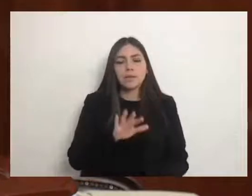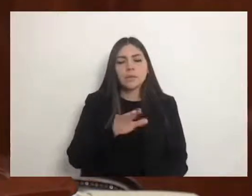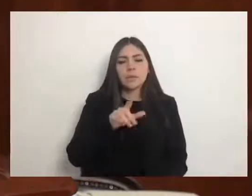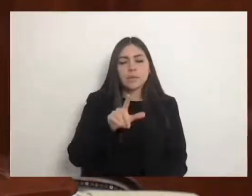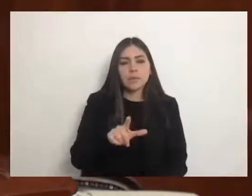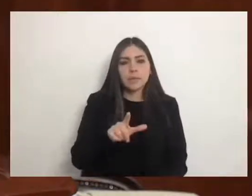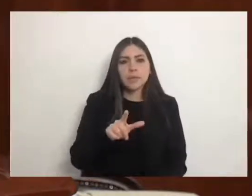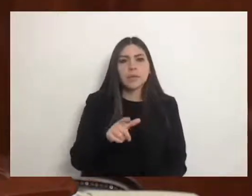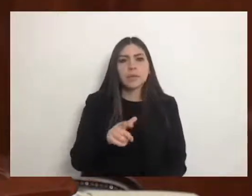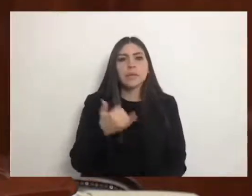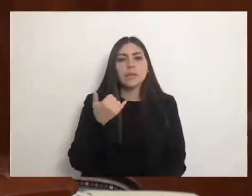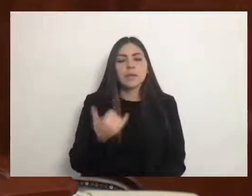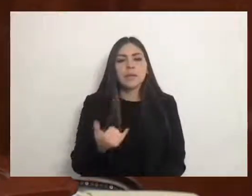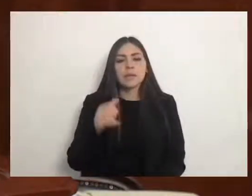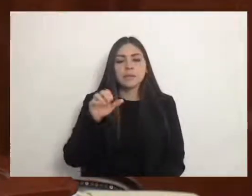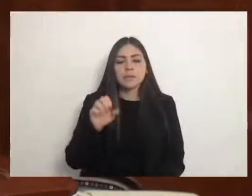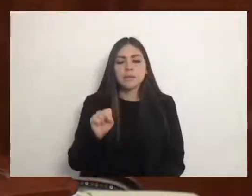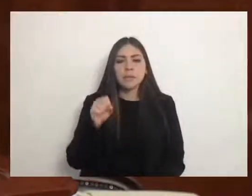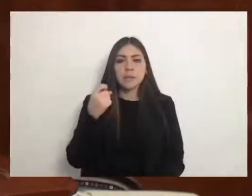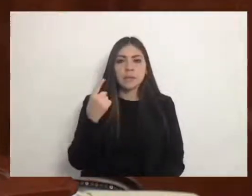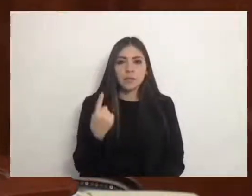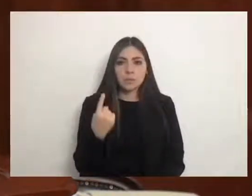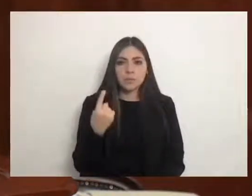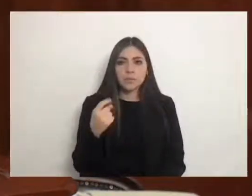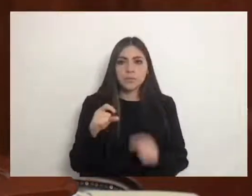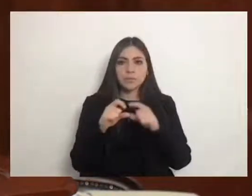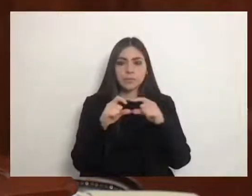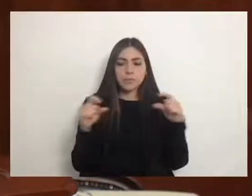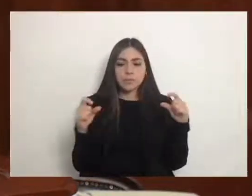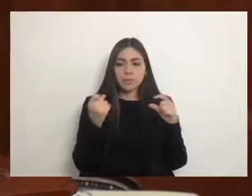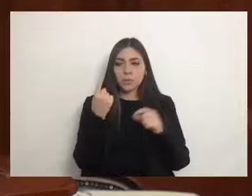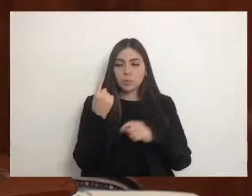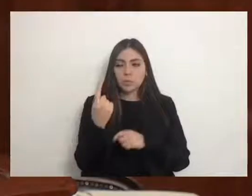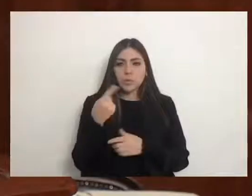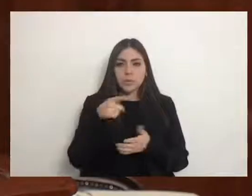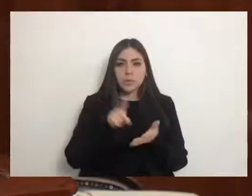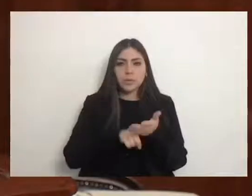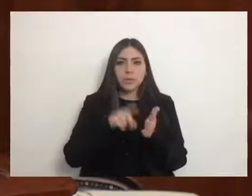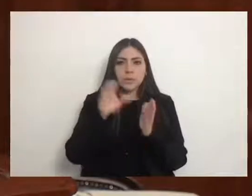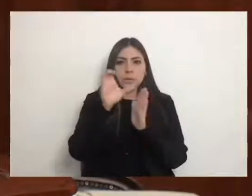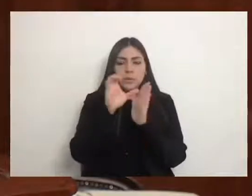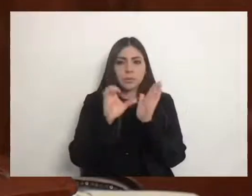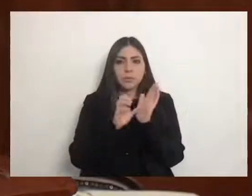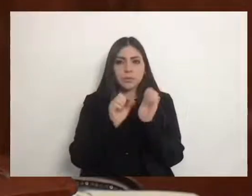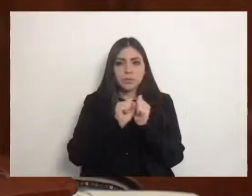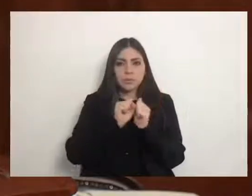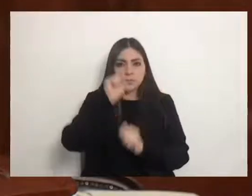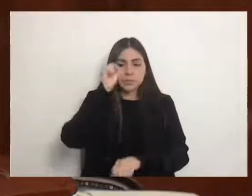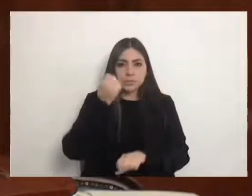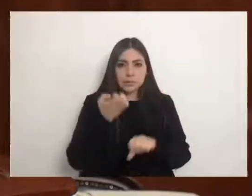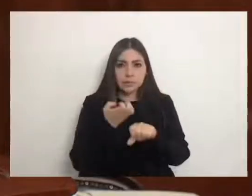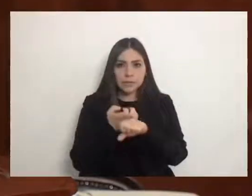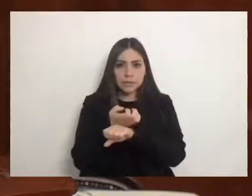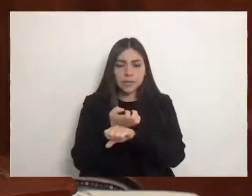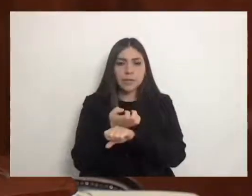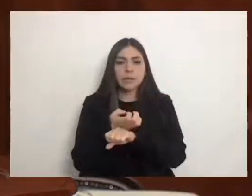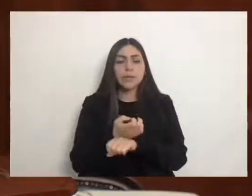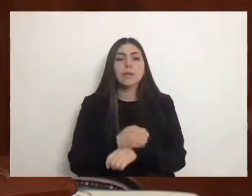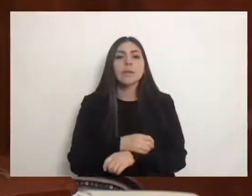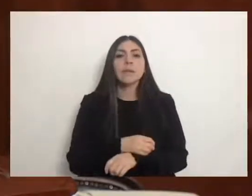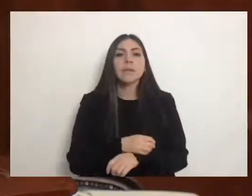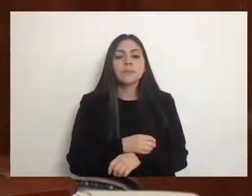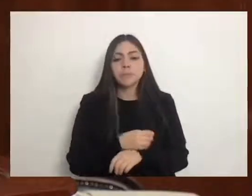y 61, fracción 1 de la Constitución Política del Estado Libre y